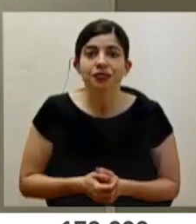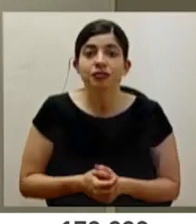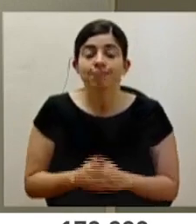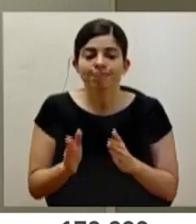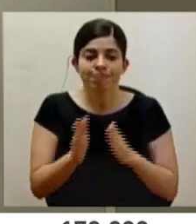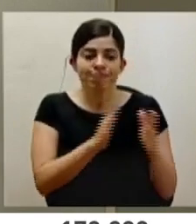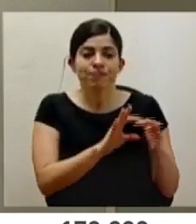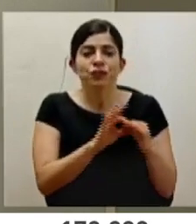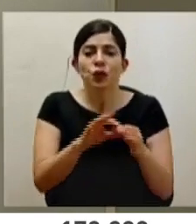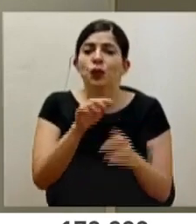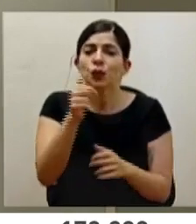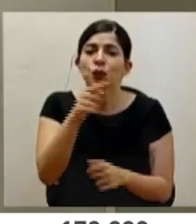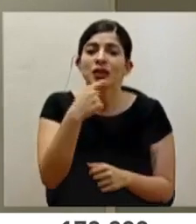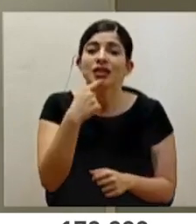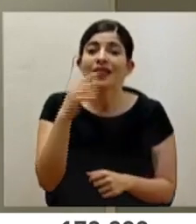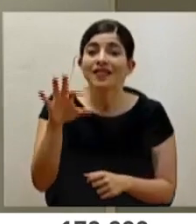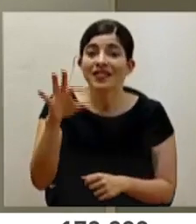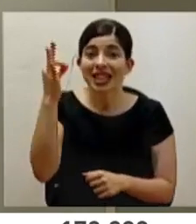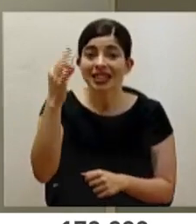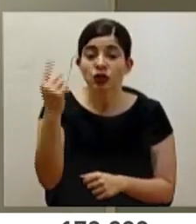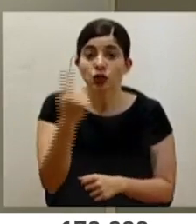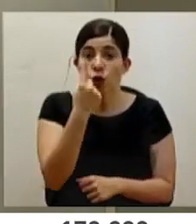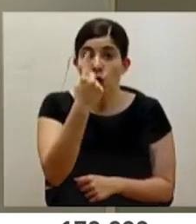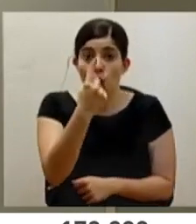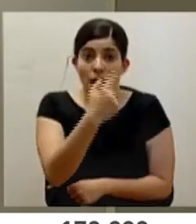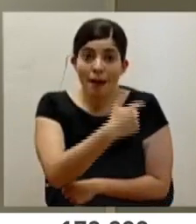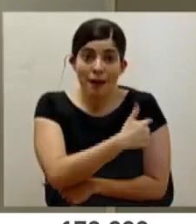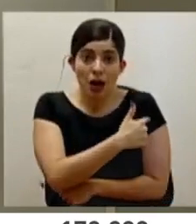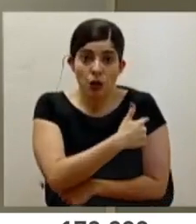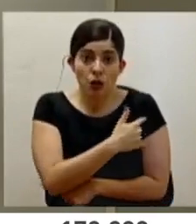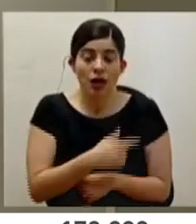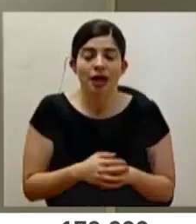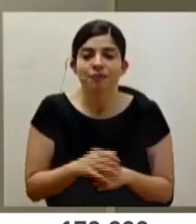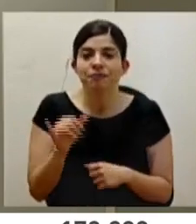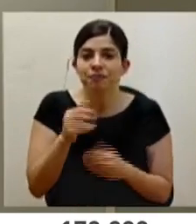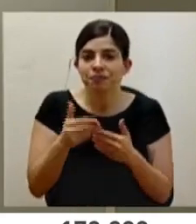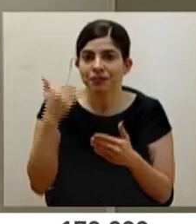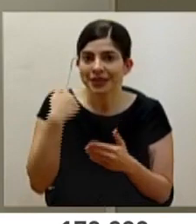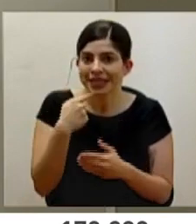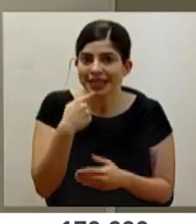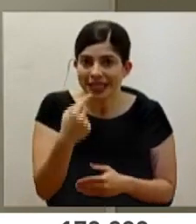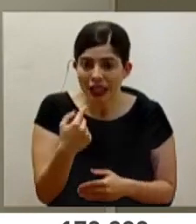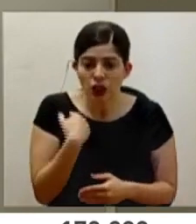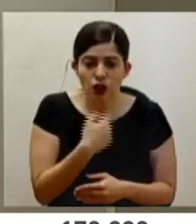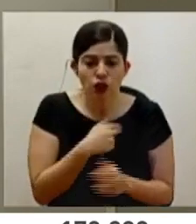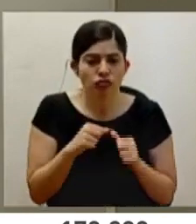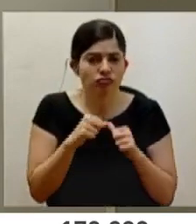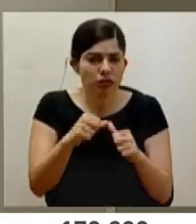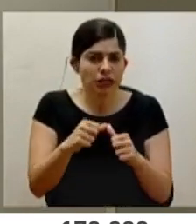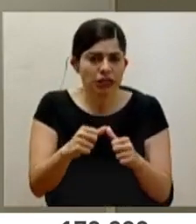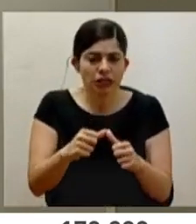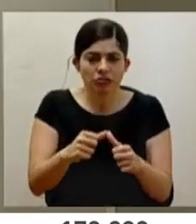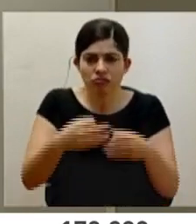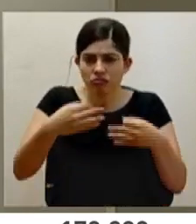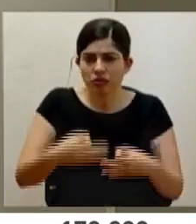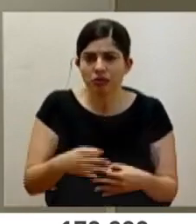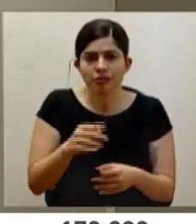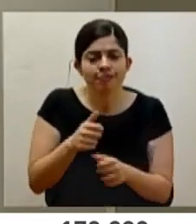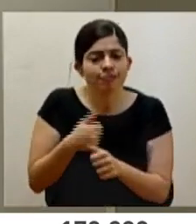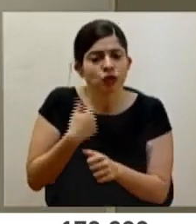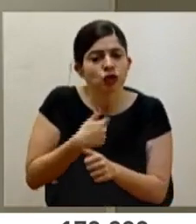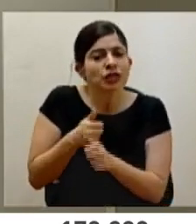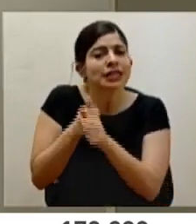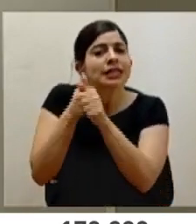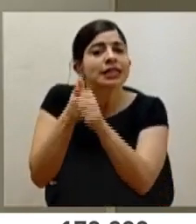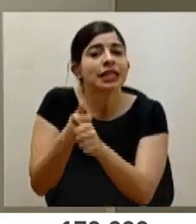Con respecto a lo que usted me indica de Francia, de solo una dosis, nosotros, como indicaba anteriormente, vamos a mantener nuestra postura de apegarnos